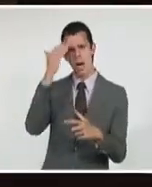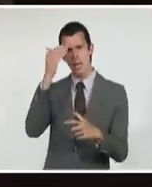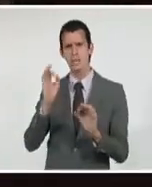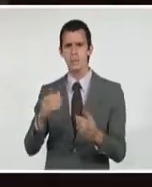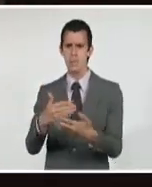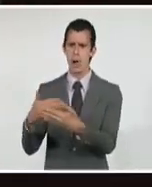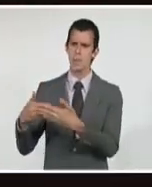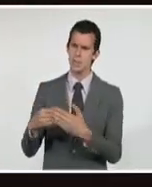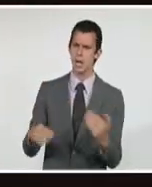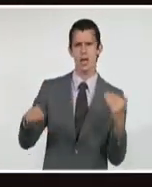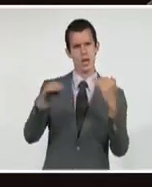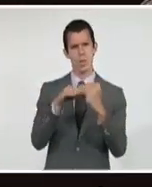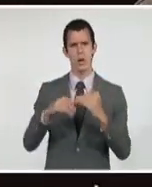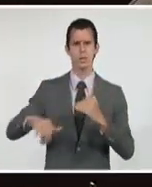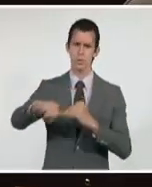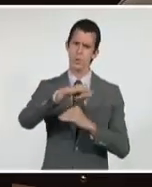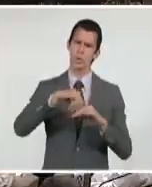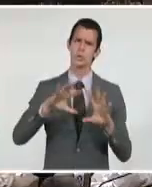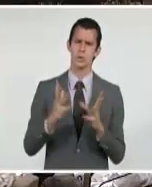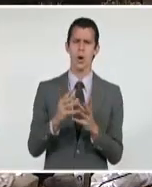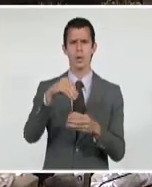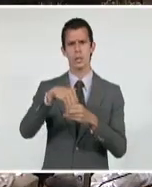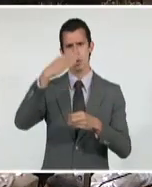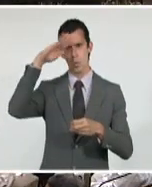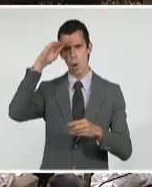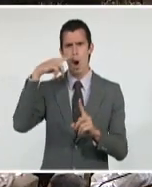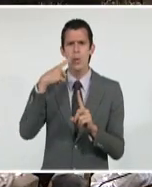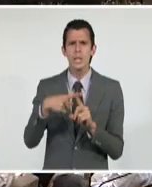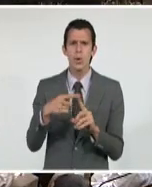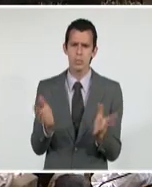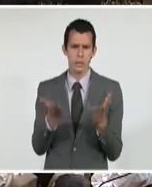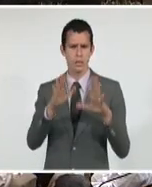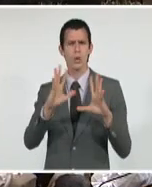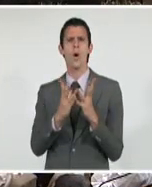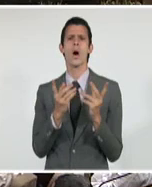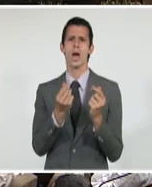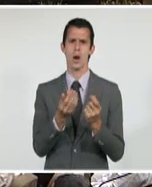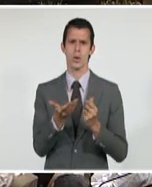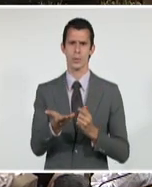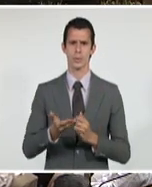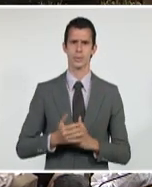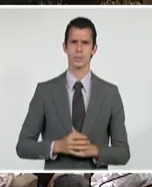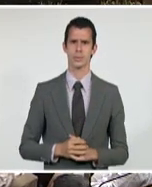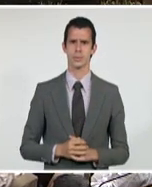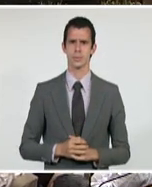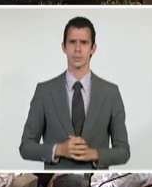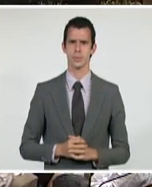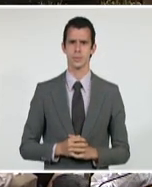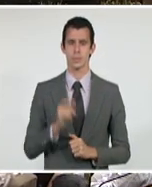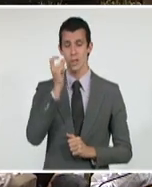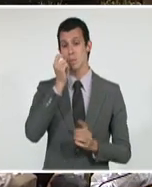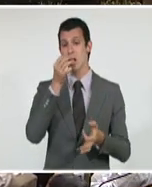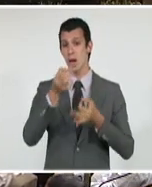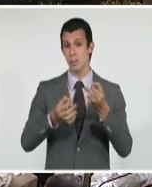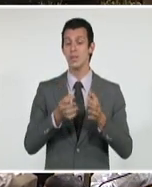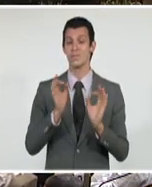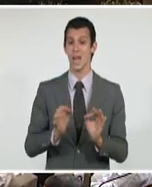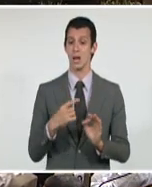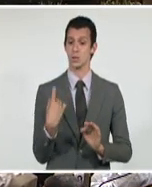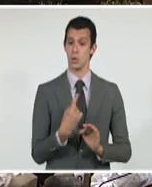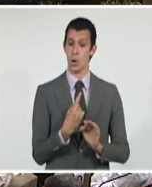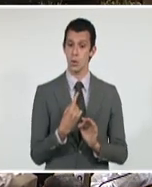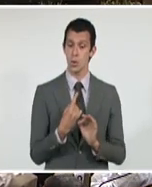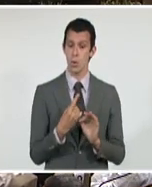ante los demás actores económicos del país. La implementación y sostenimiento de todas estas decisiones